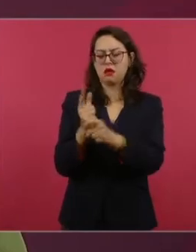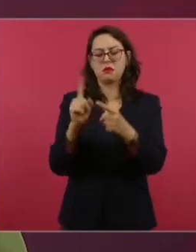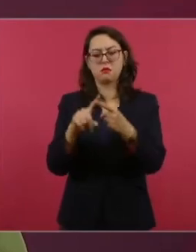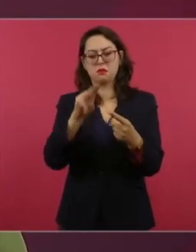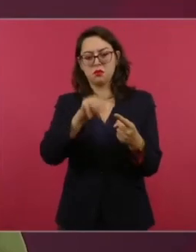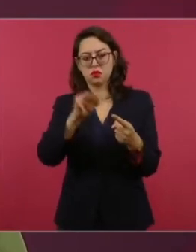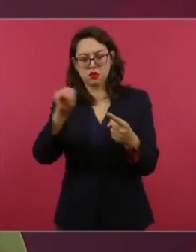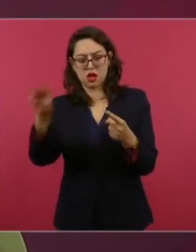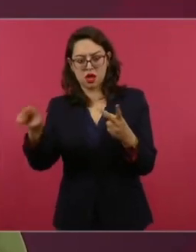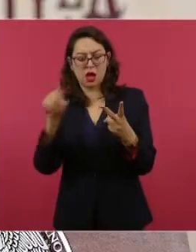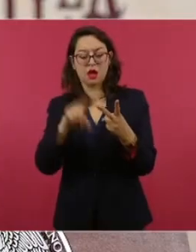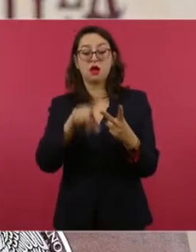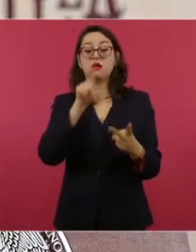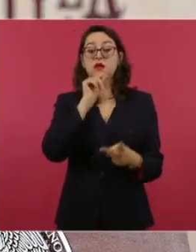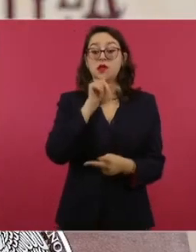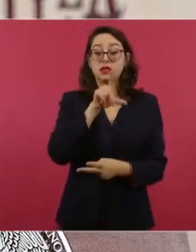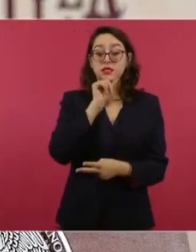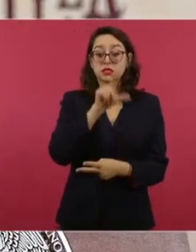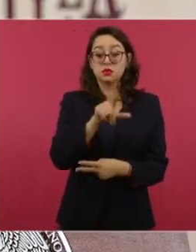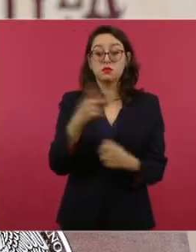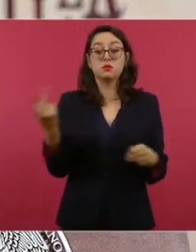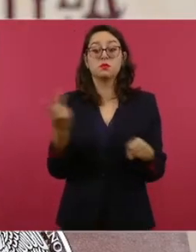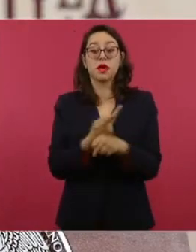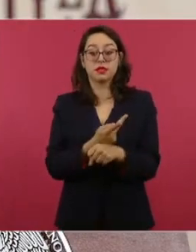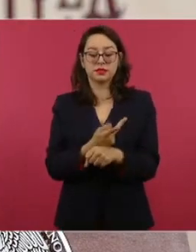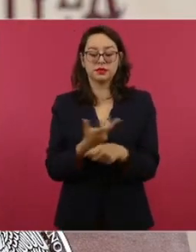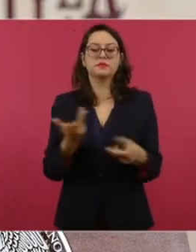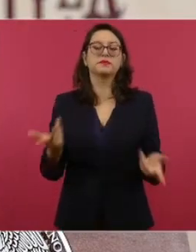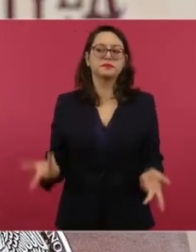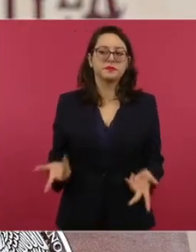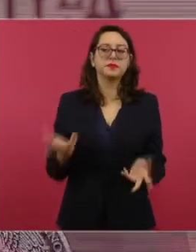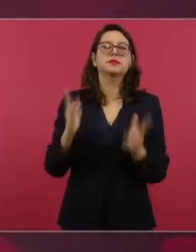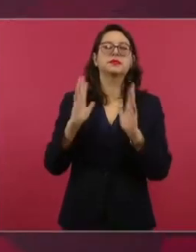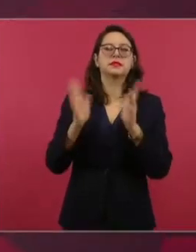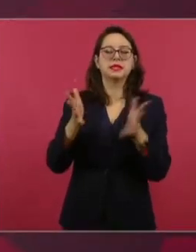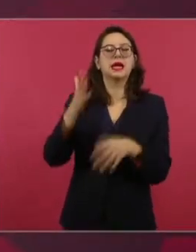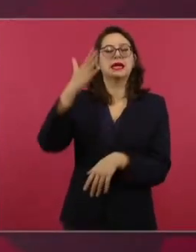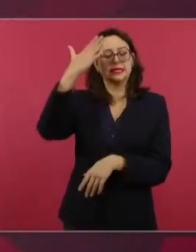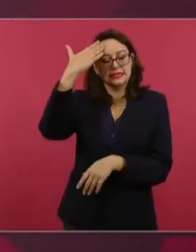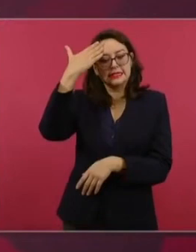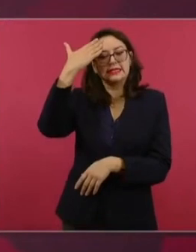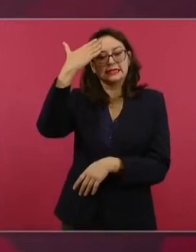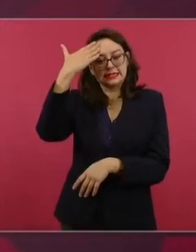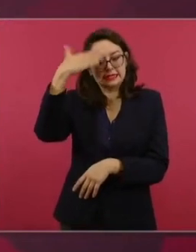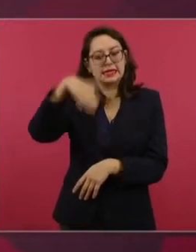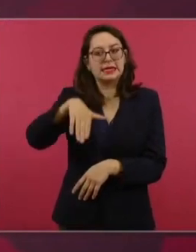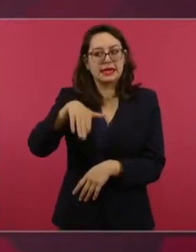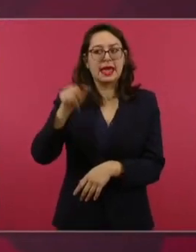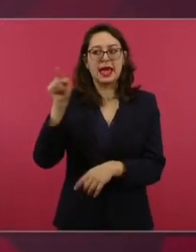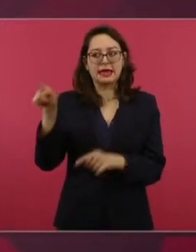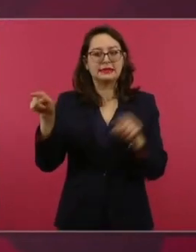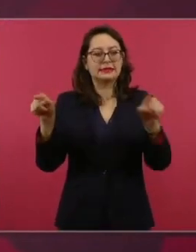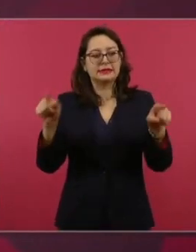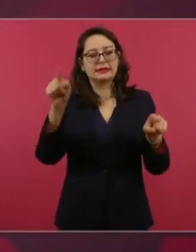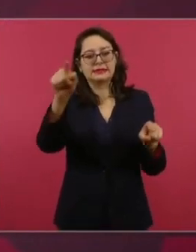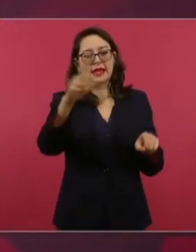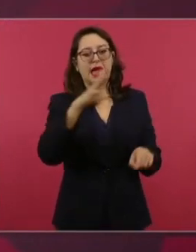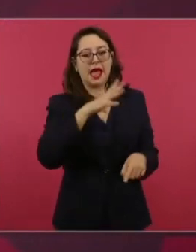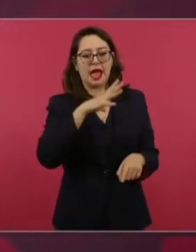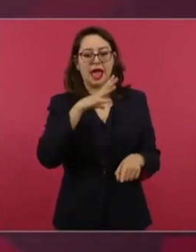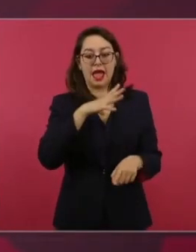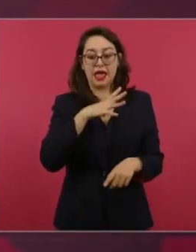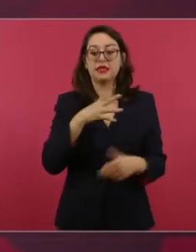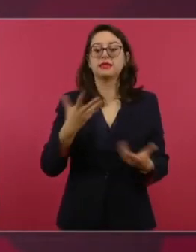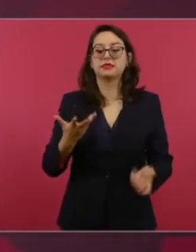Ahora, andan o se integran a las unidades que hacen reconocimientos en las diferentes áreas personal